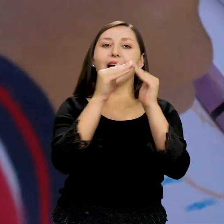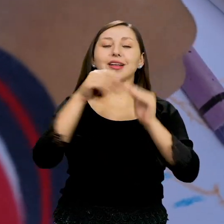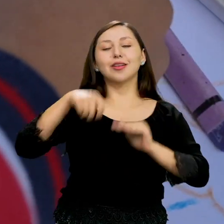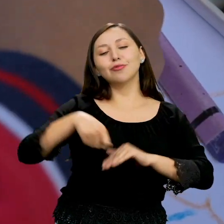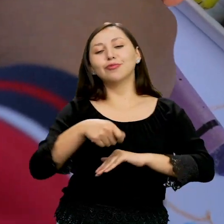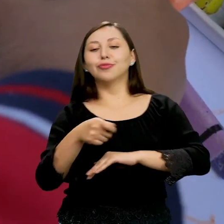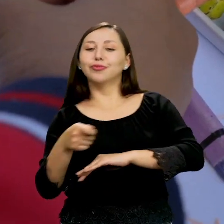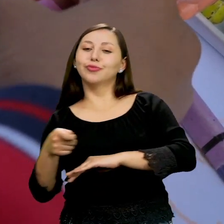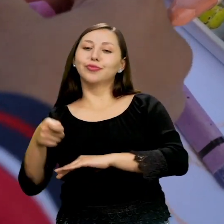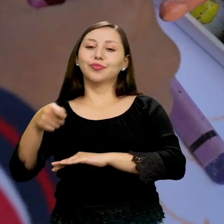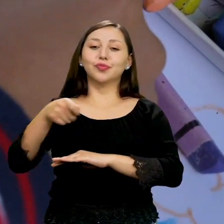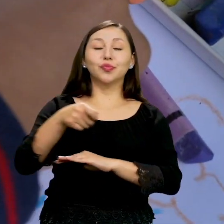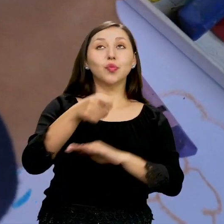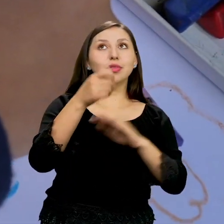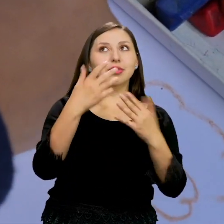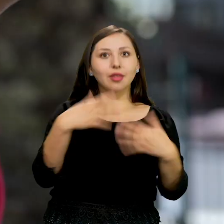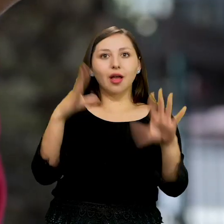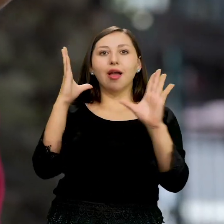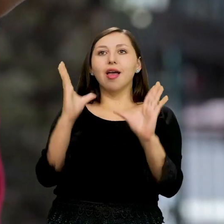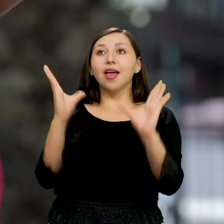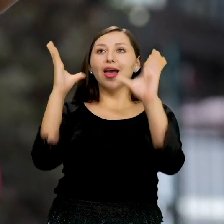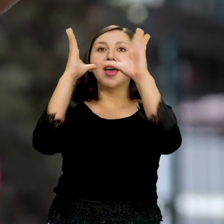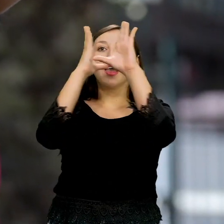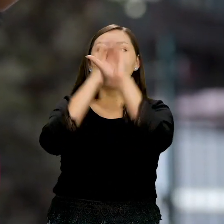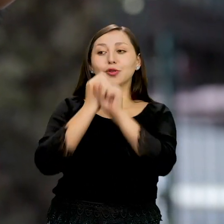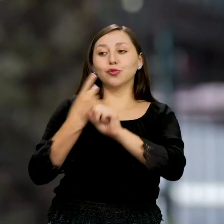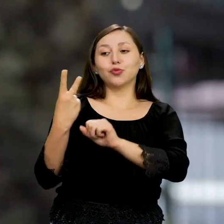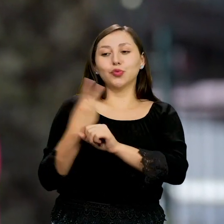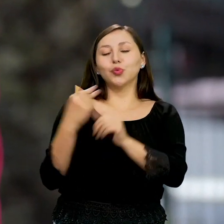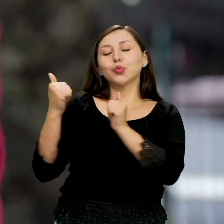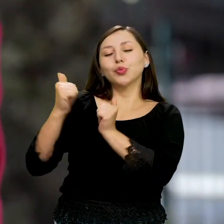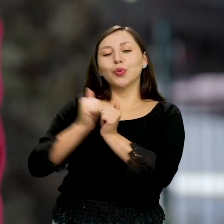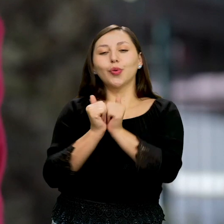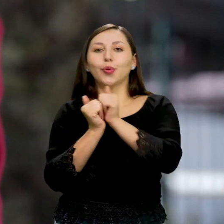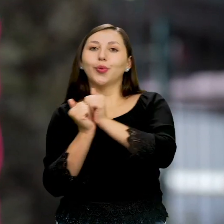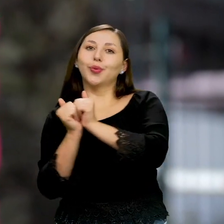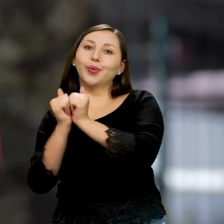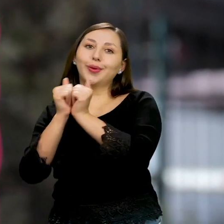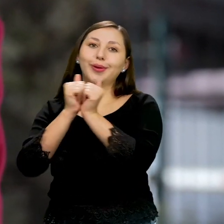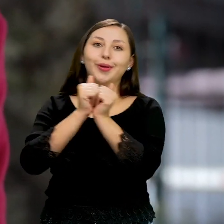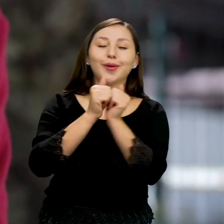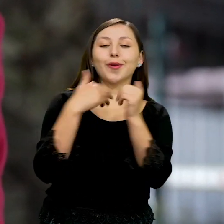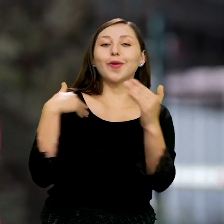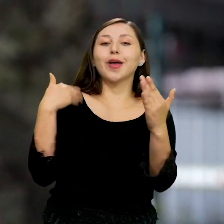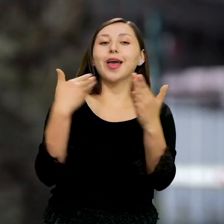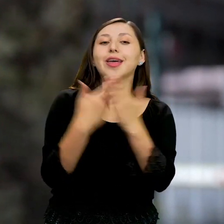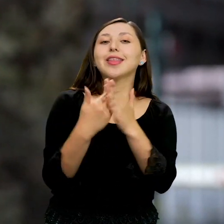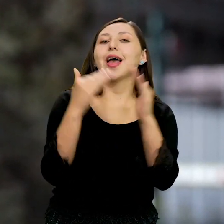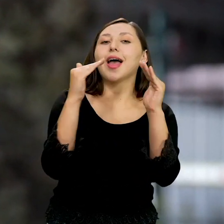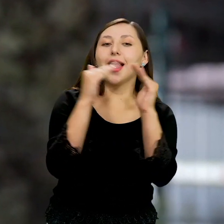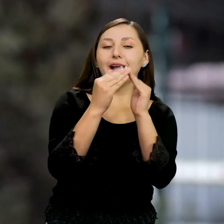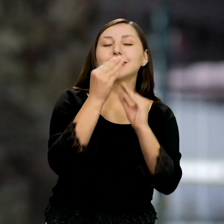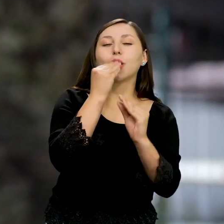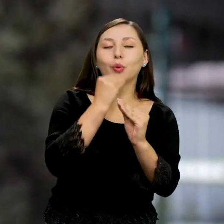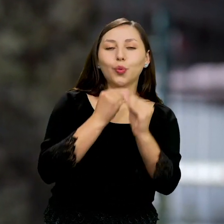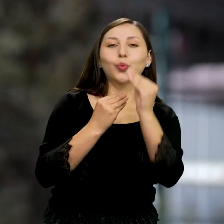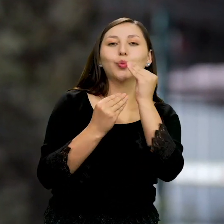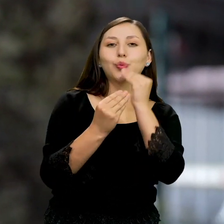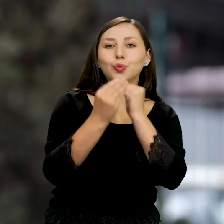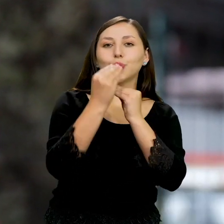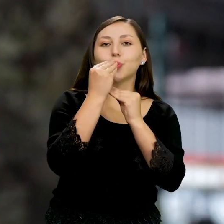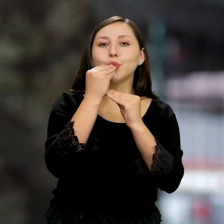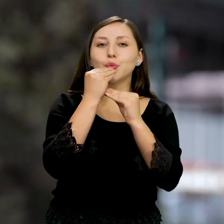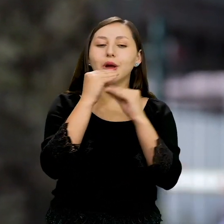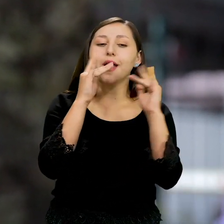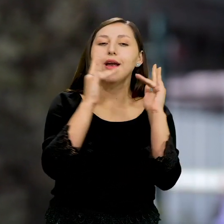Ahí se hizo de noche Y ahí le di a la Macarena otra vez su comidita Y luego